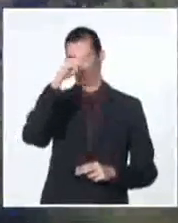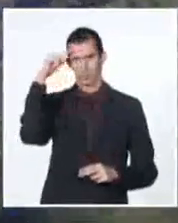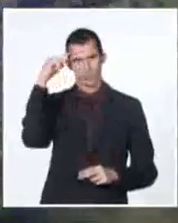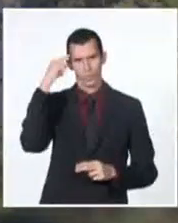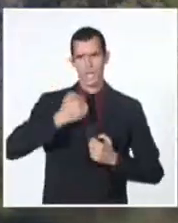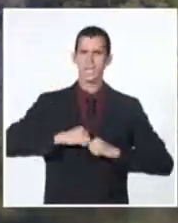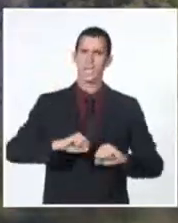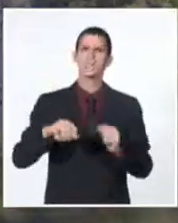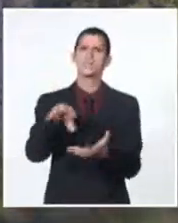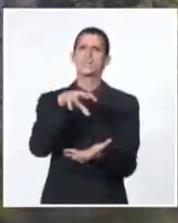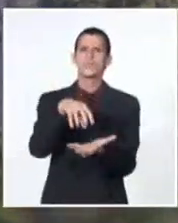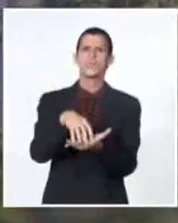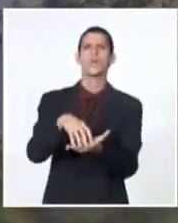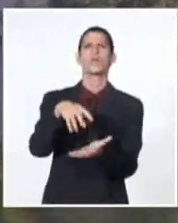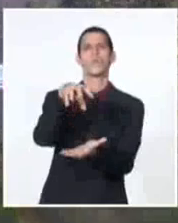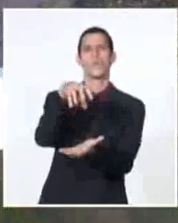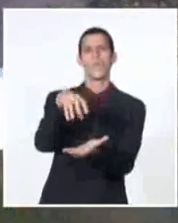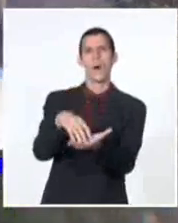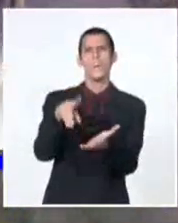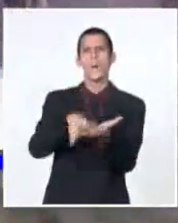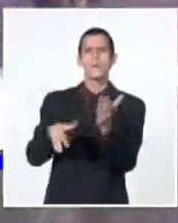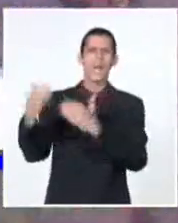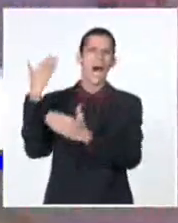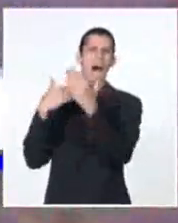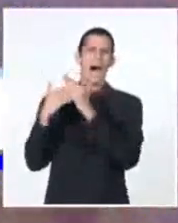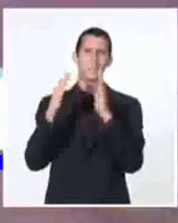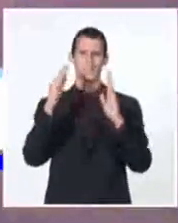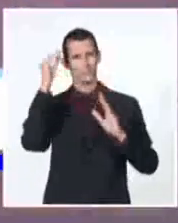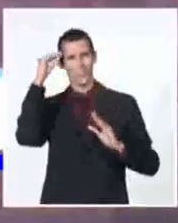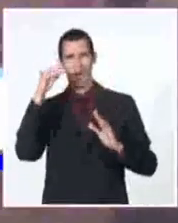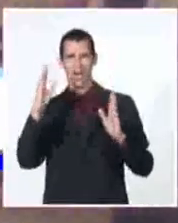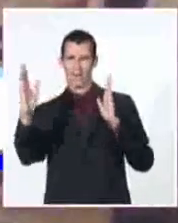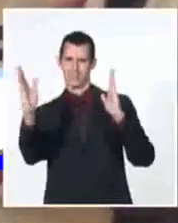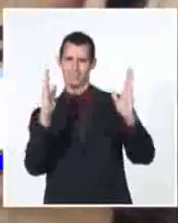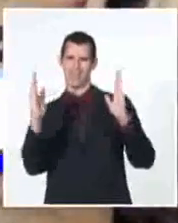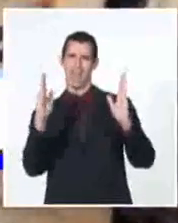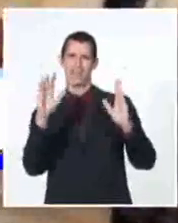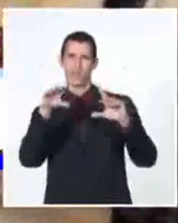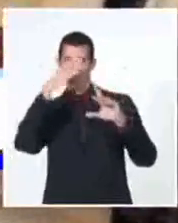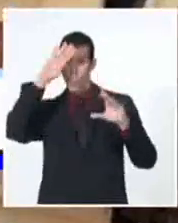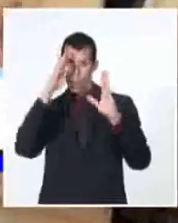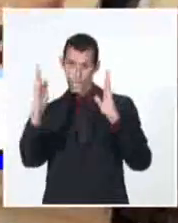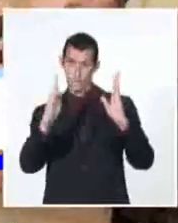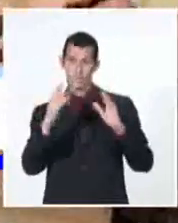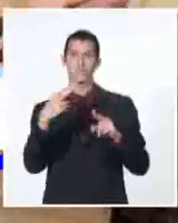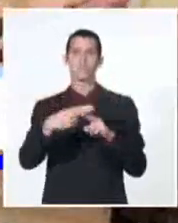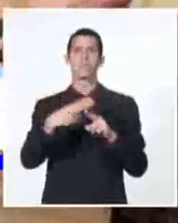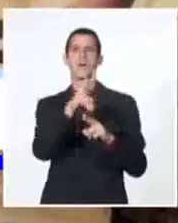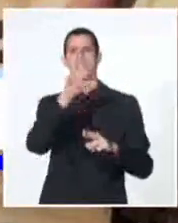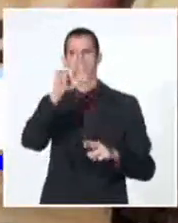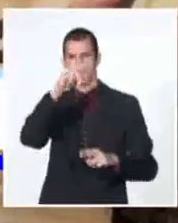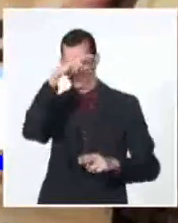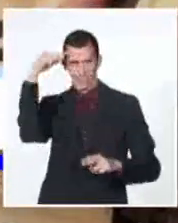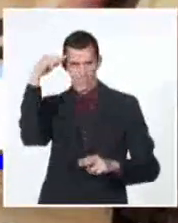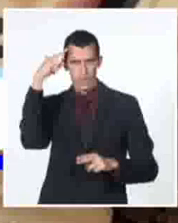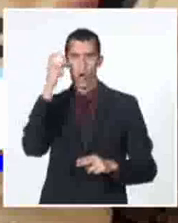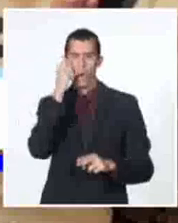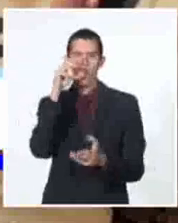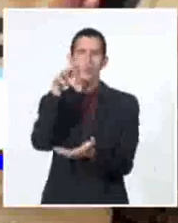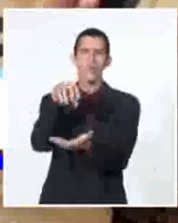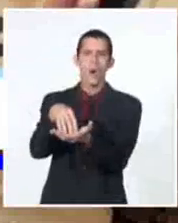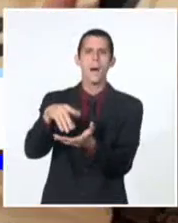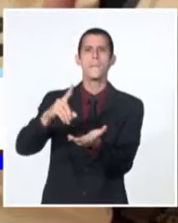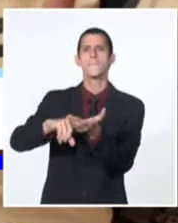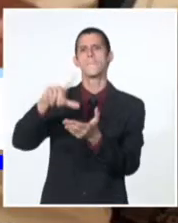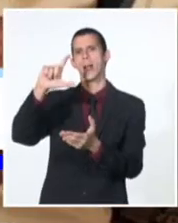Placetas, en la antigua provincia de Las Villas. Desde el golpe de estado del 10 de marzo de 1952, se sumó